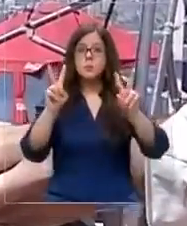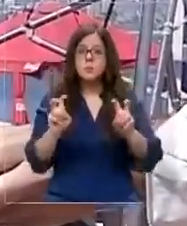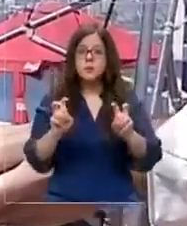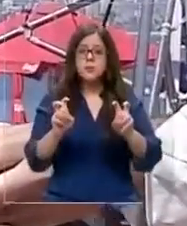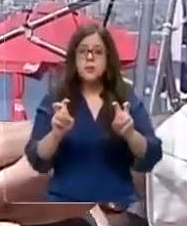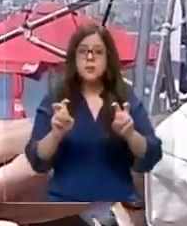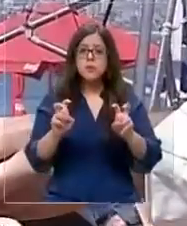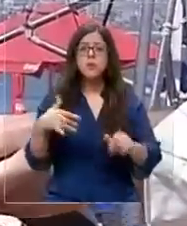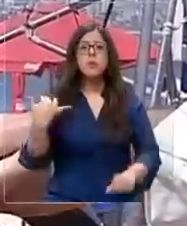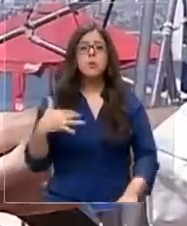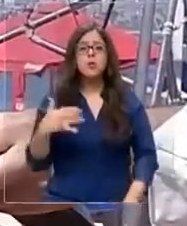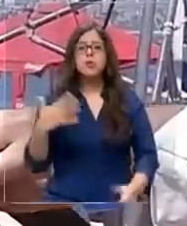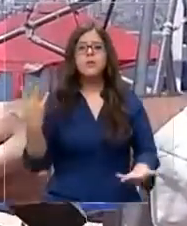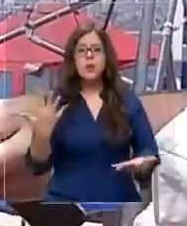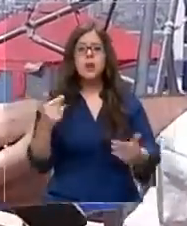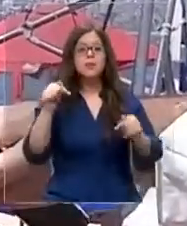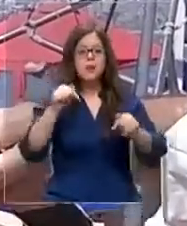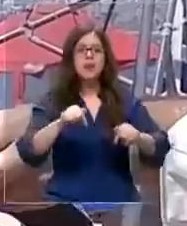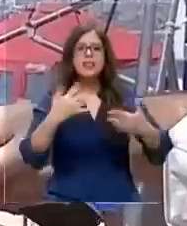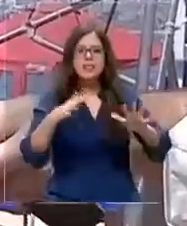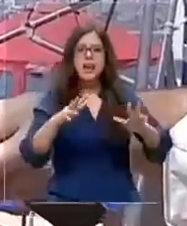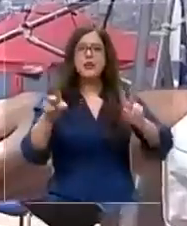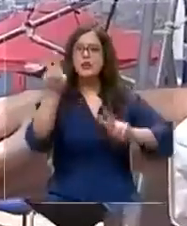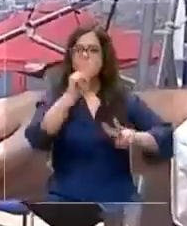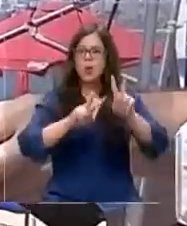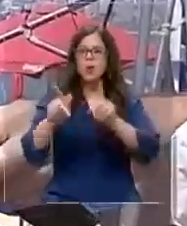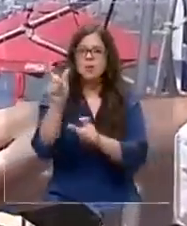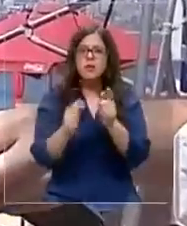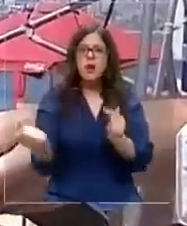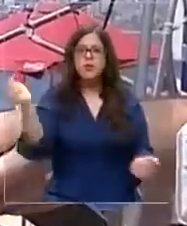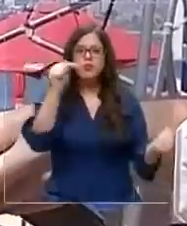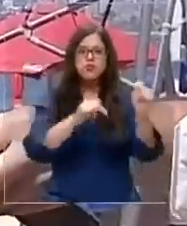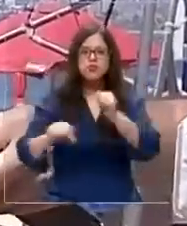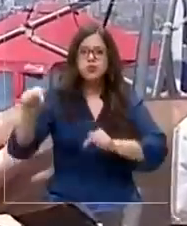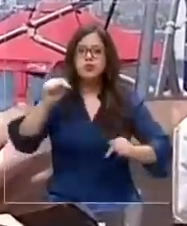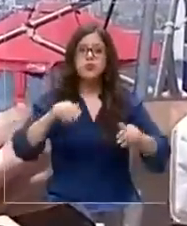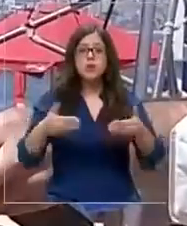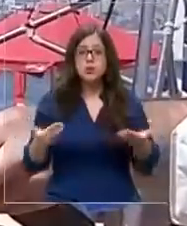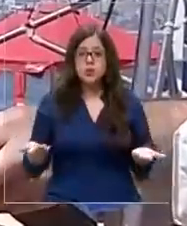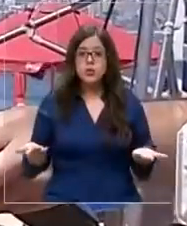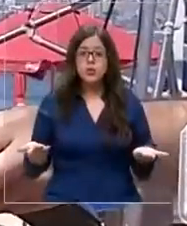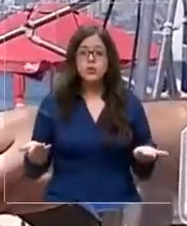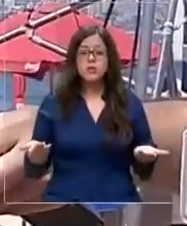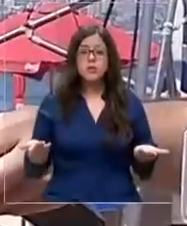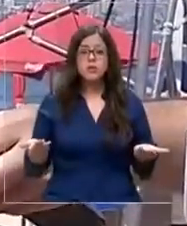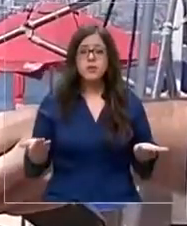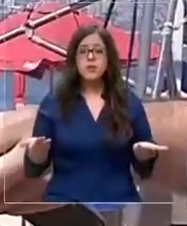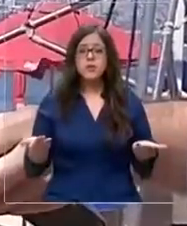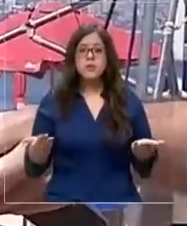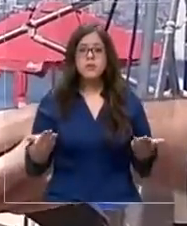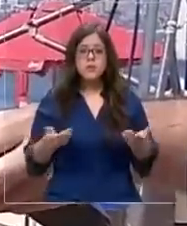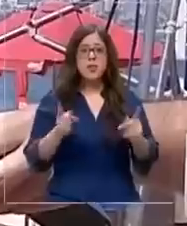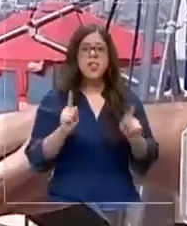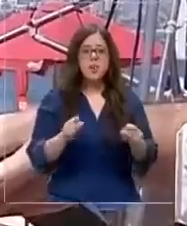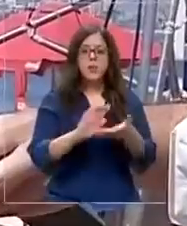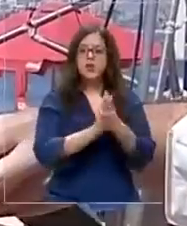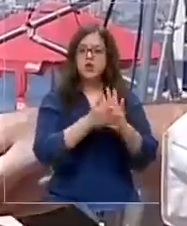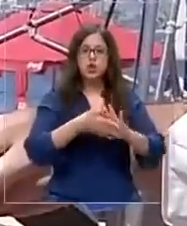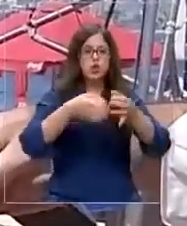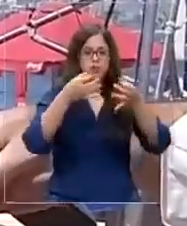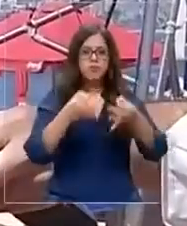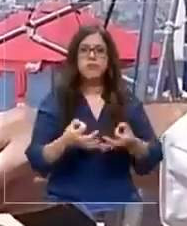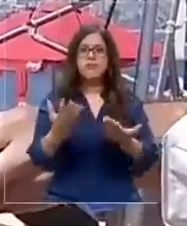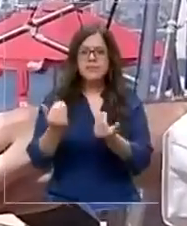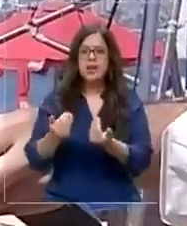es principal. Es un atractivo turístico que llama a las personas a venir, por lo cual no hemos dejado de hacer todas las medidas necesarias